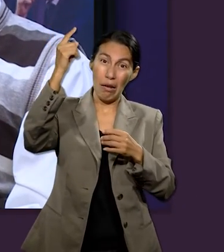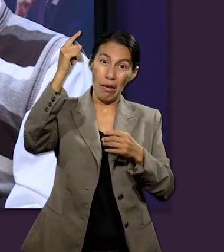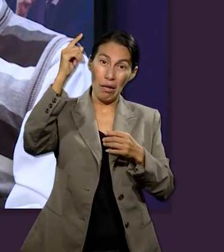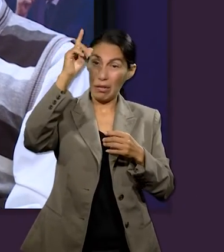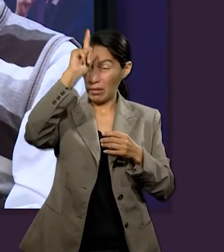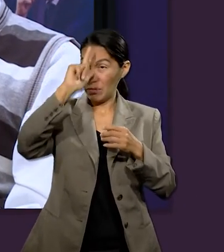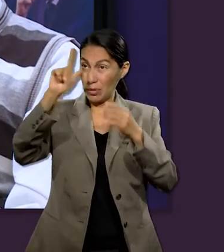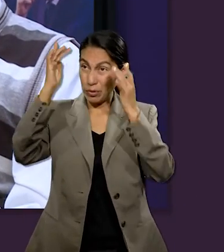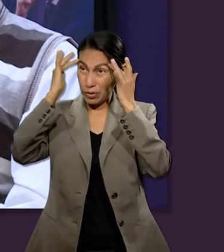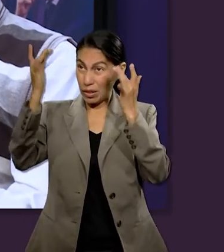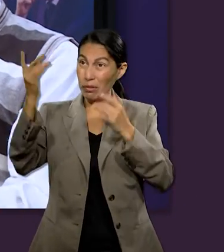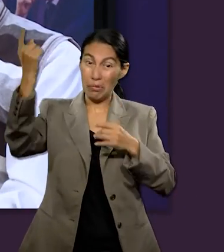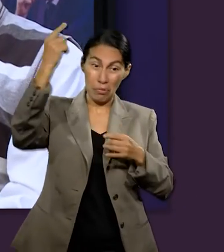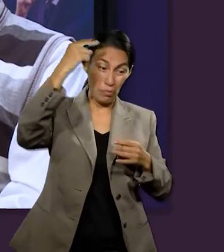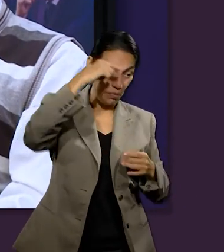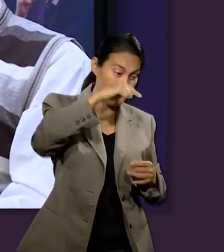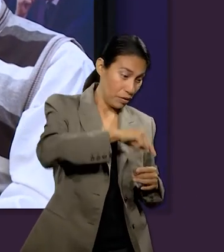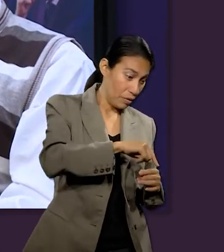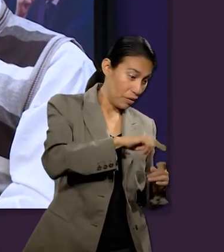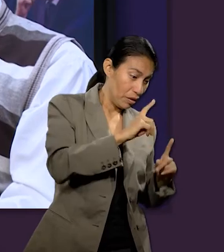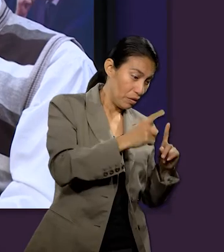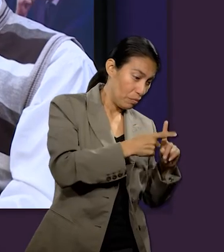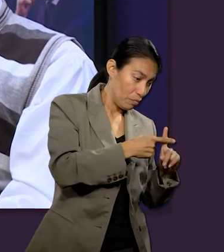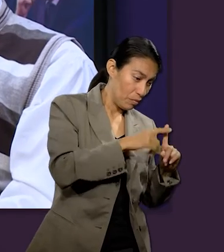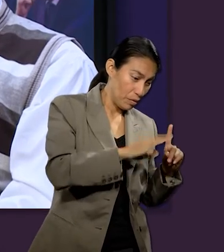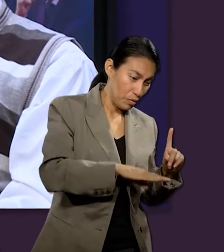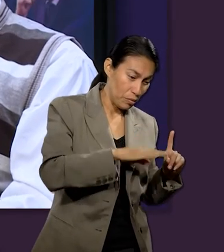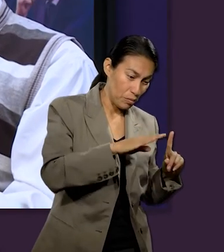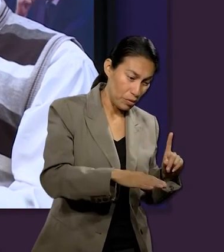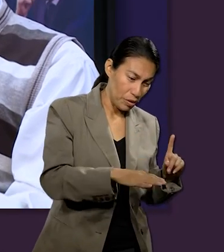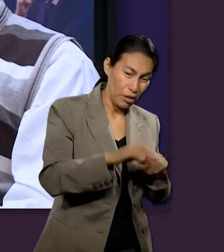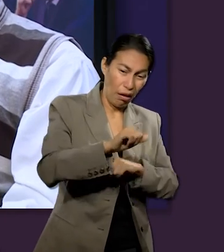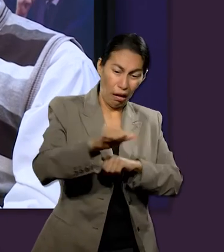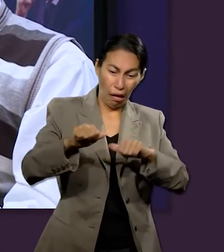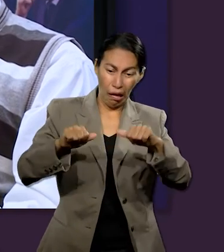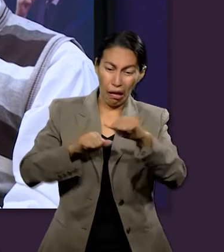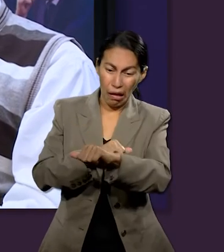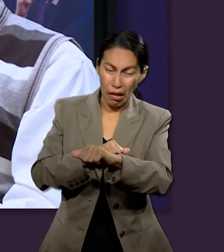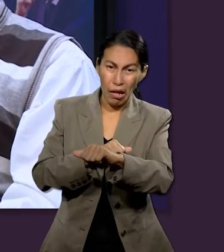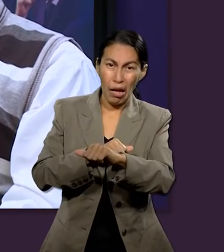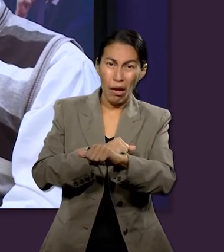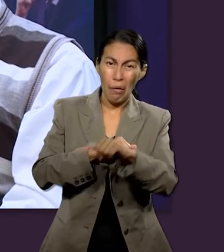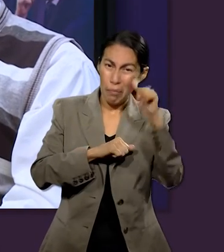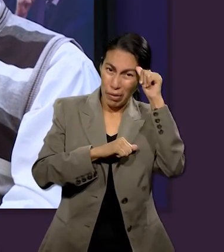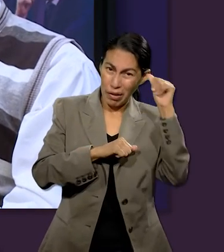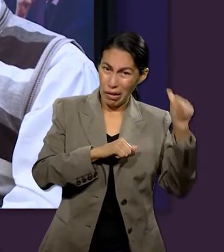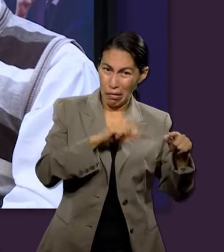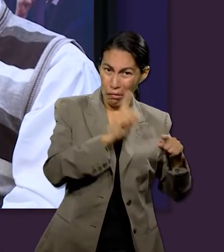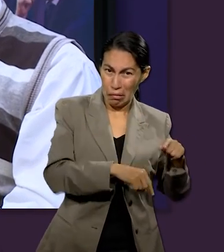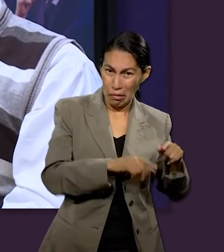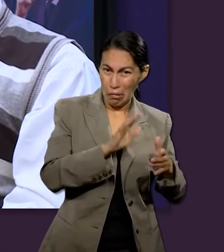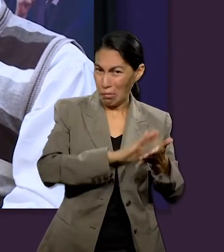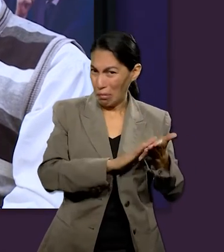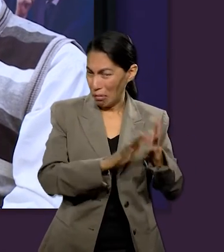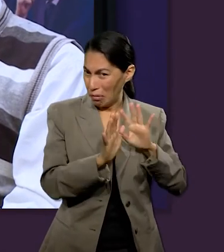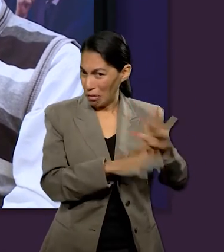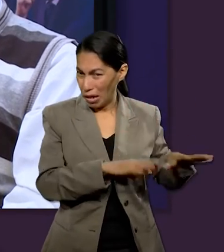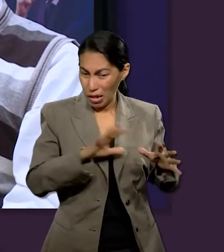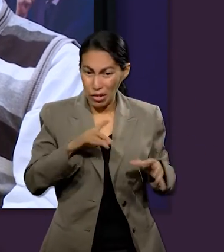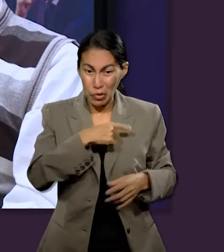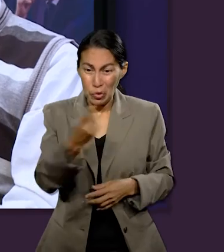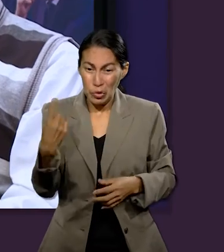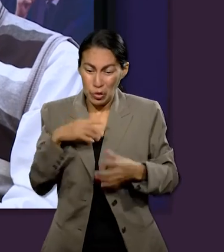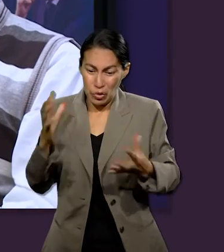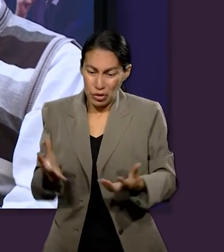encarnado por el Espíritu Santo y vino a morir para salvarnos a todos nosotros del pecado